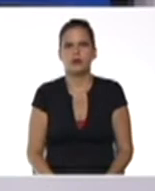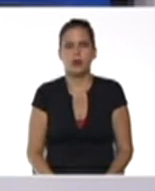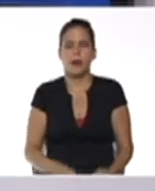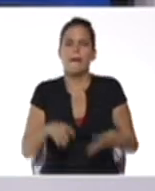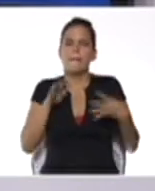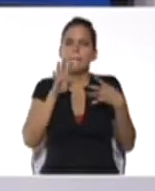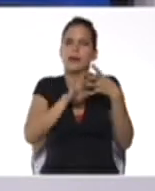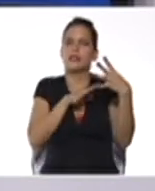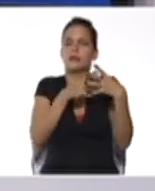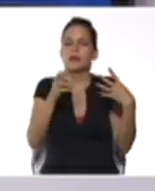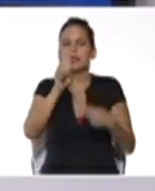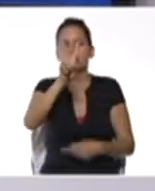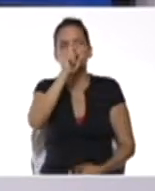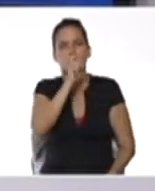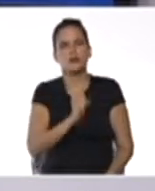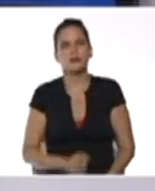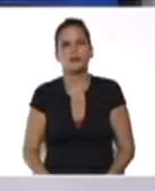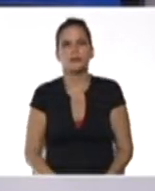segundo año.